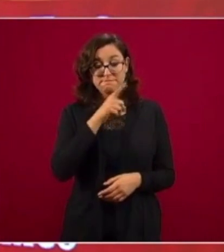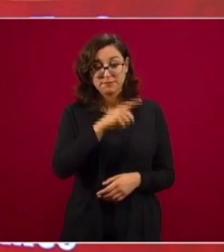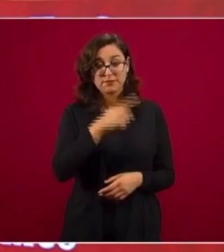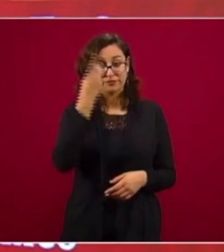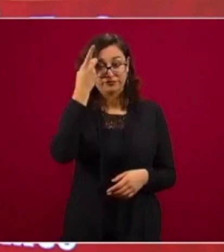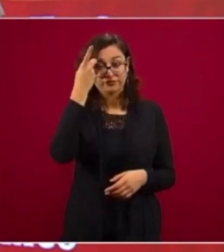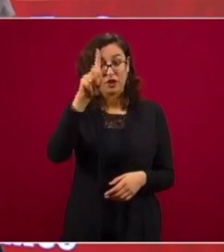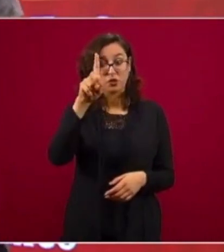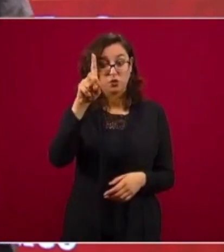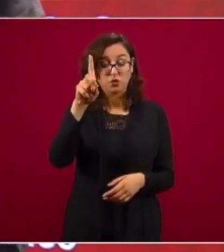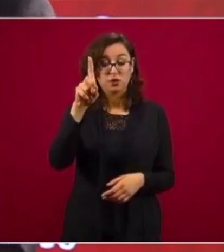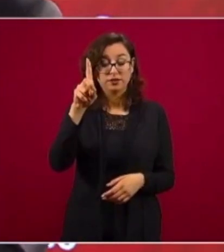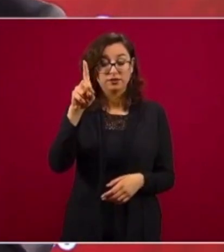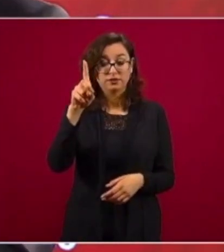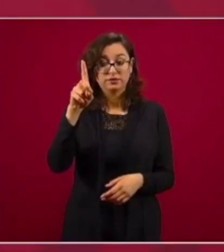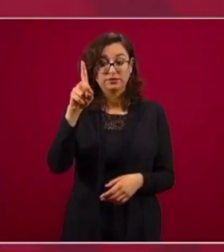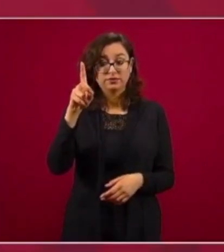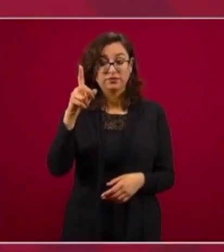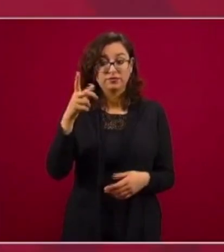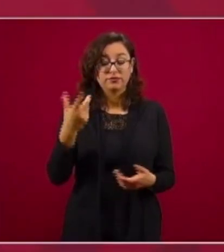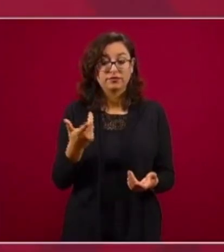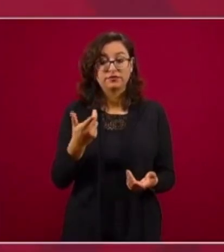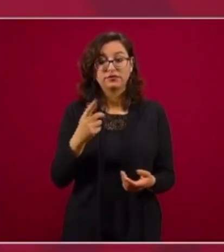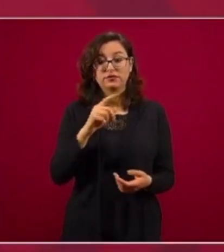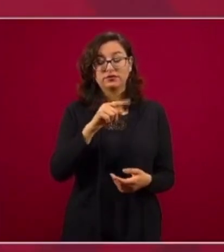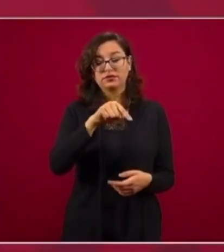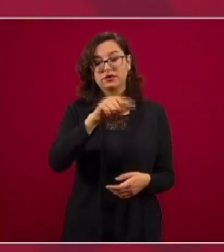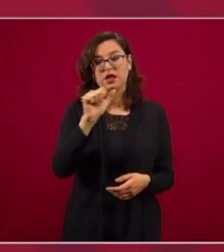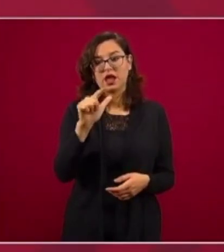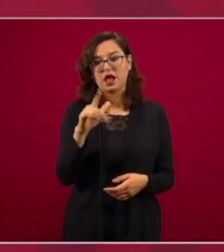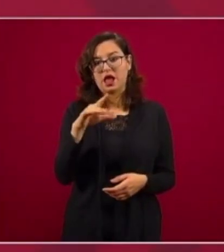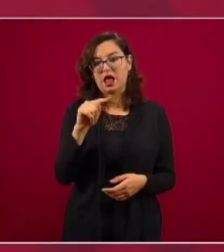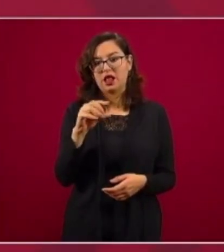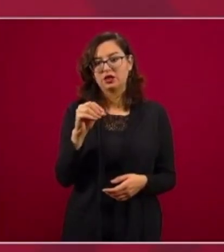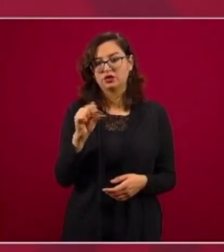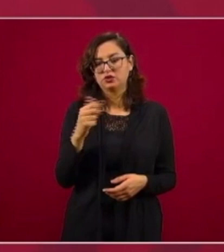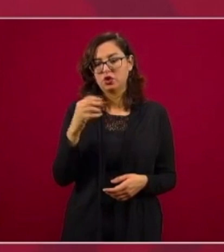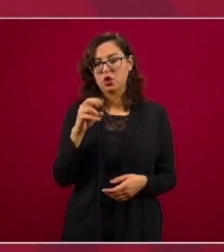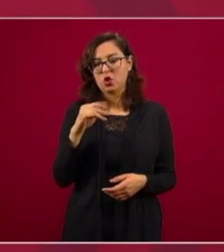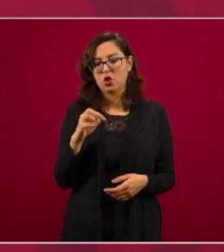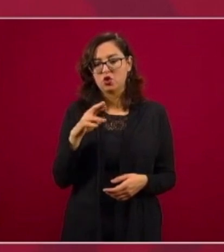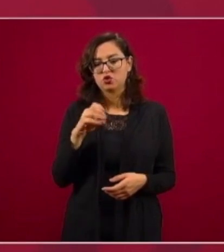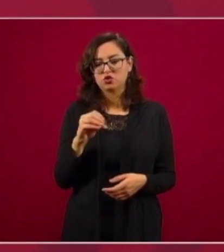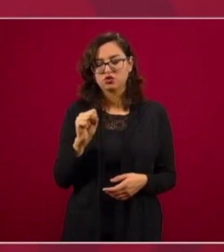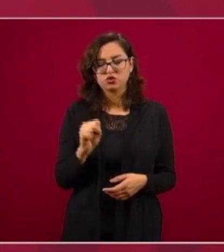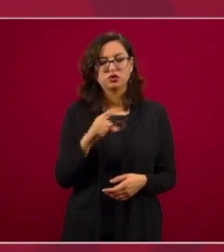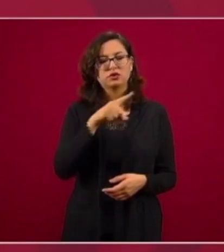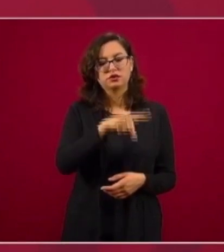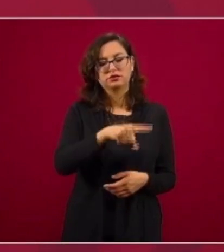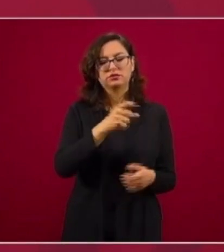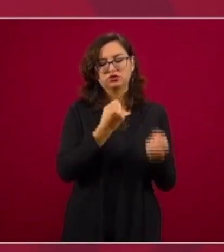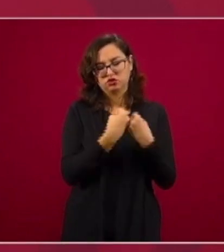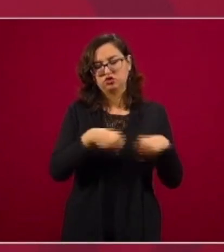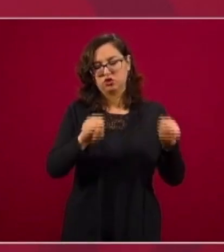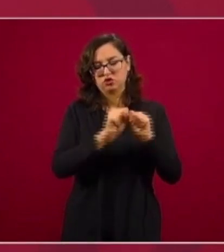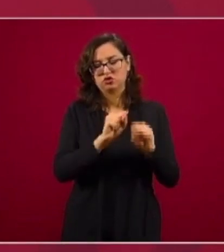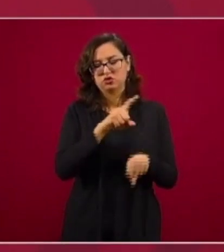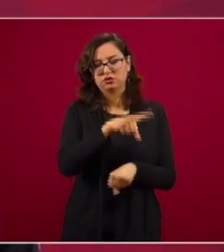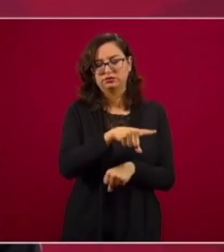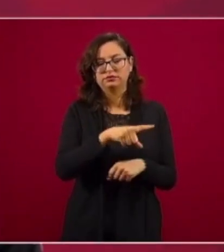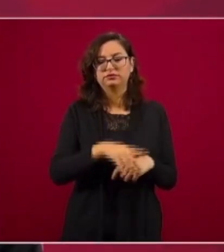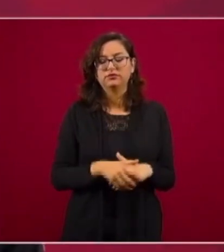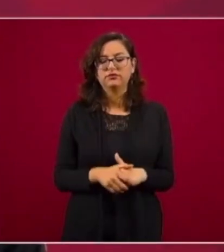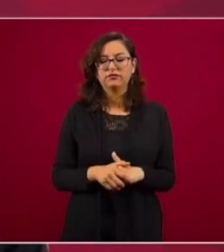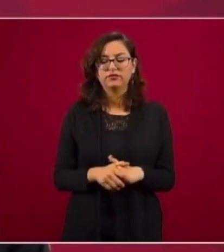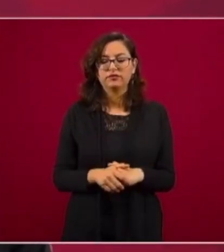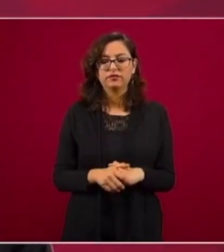de altos hornos o socio principal de altos hornos, tiene una